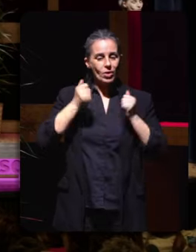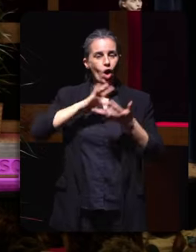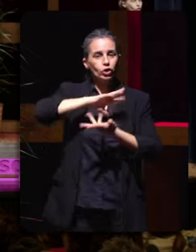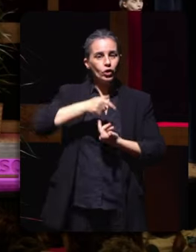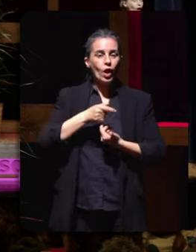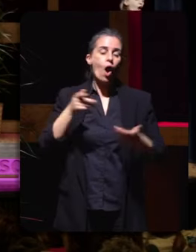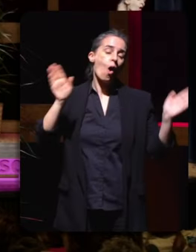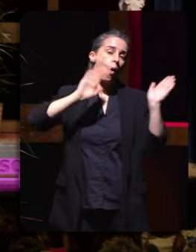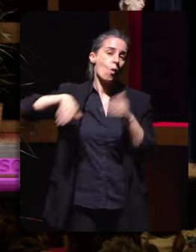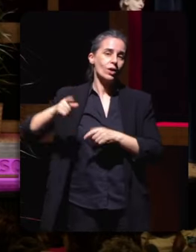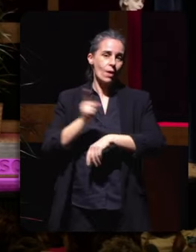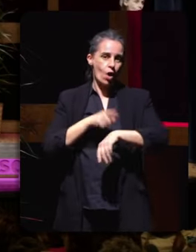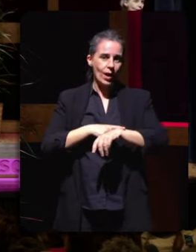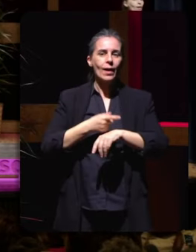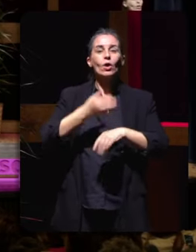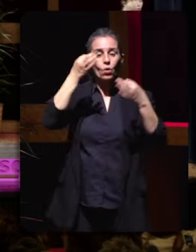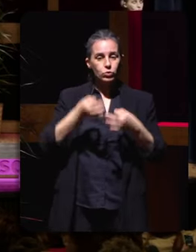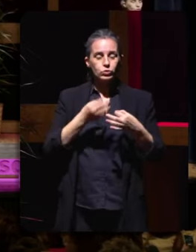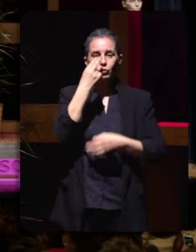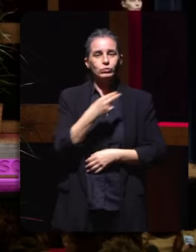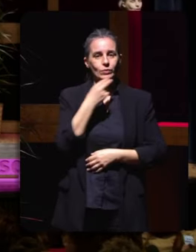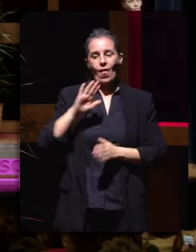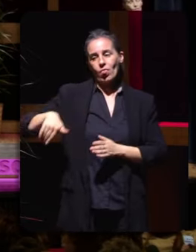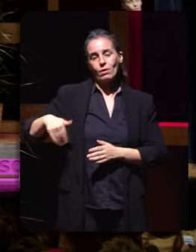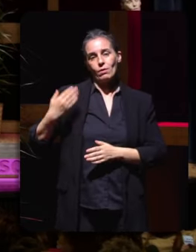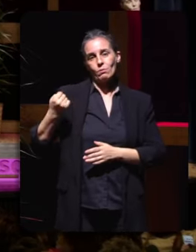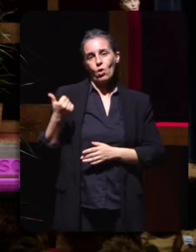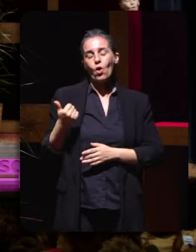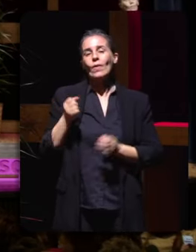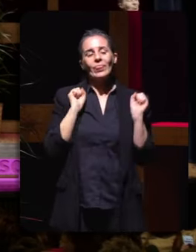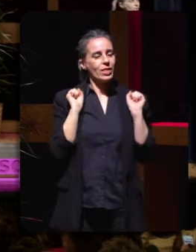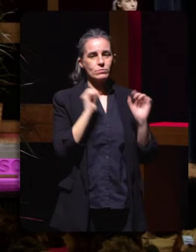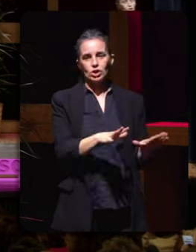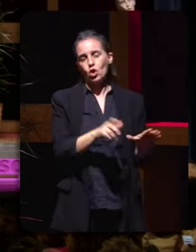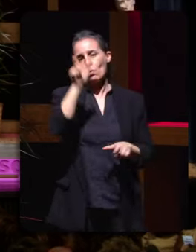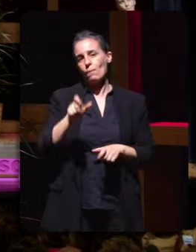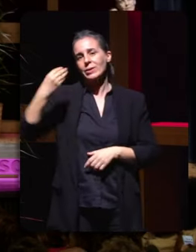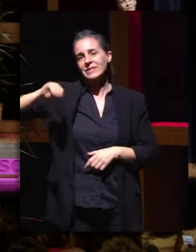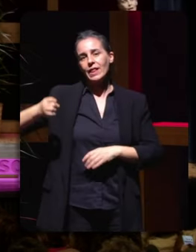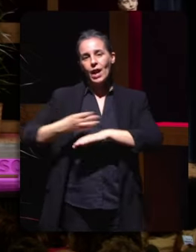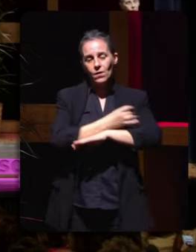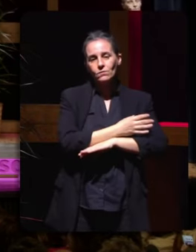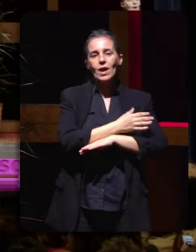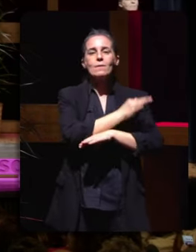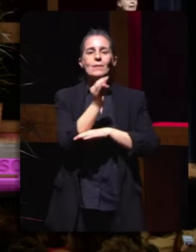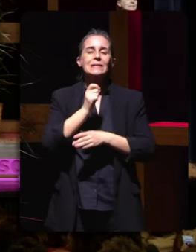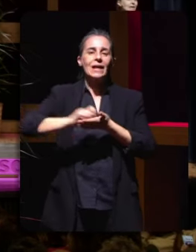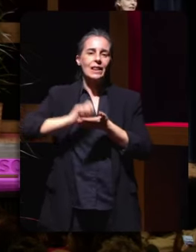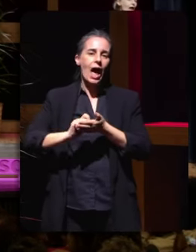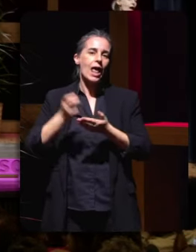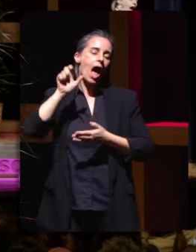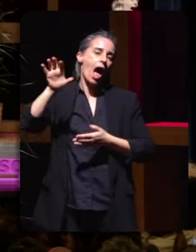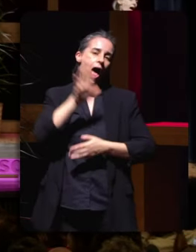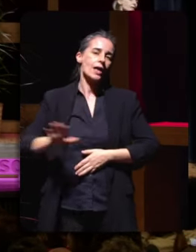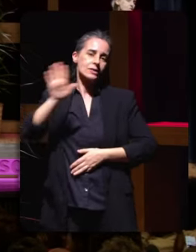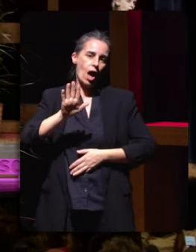parece, se acaba de confirmar la dimisión del presidente de Renfe y de la secretaria de Estado de Transportes, la